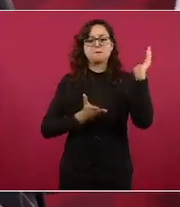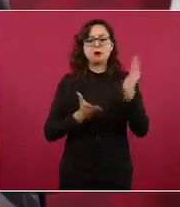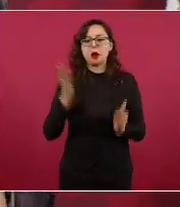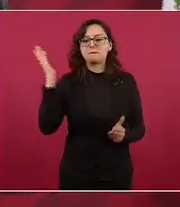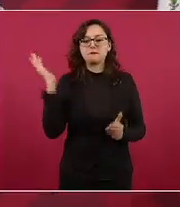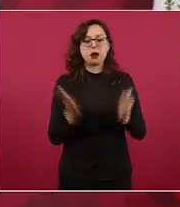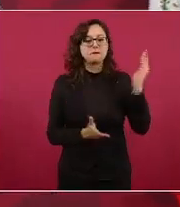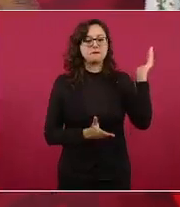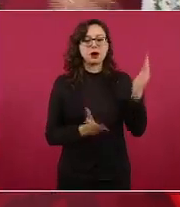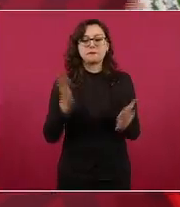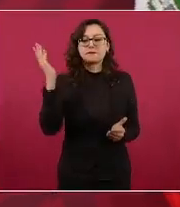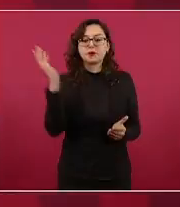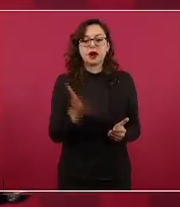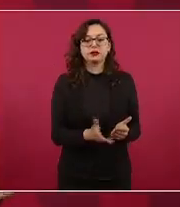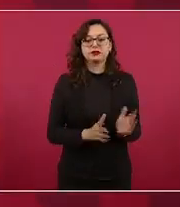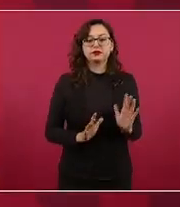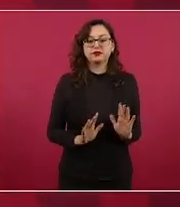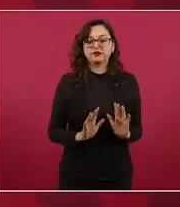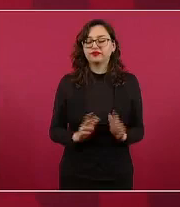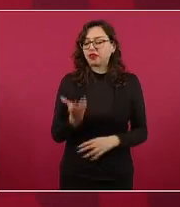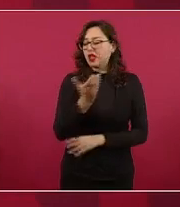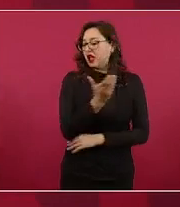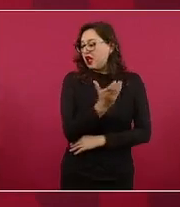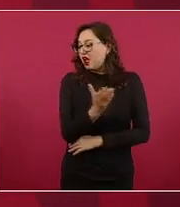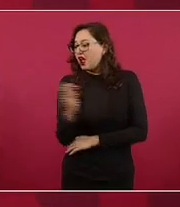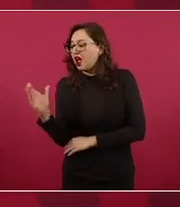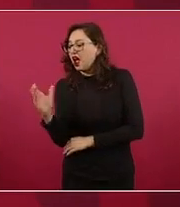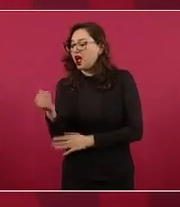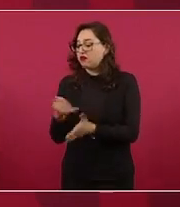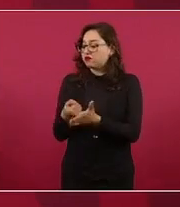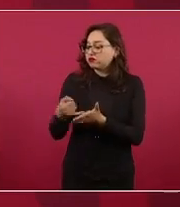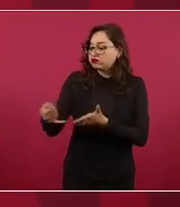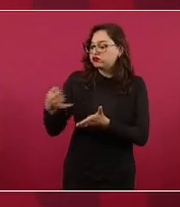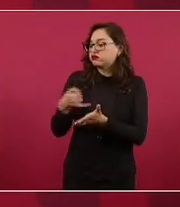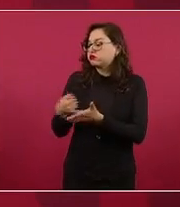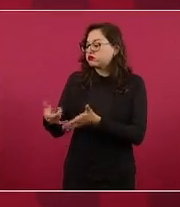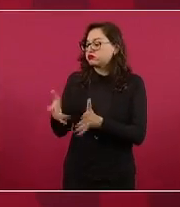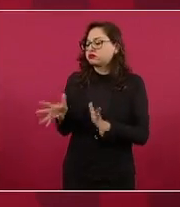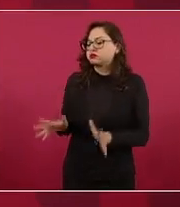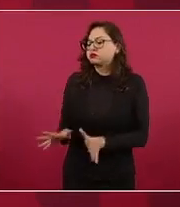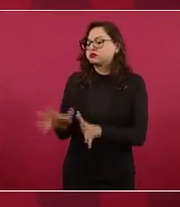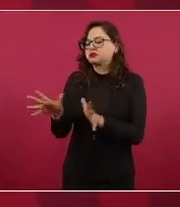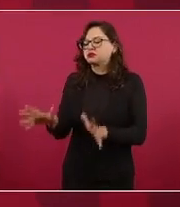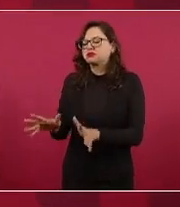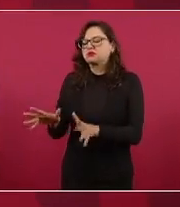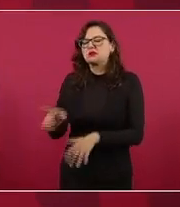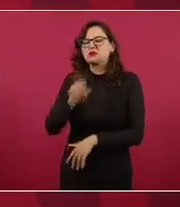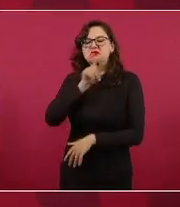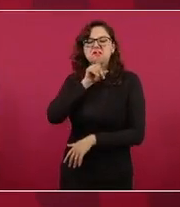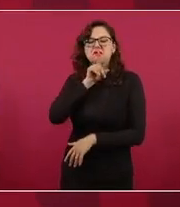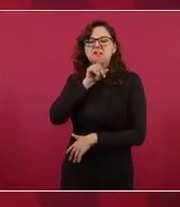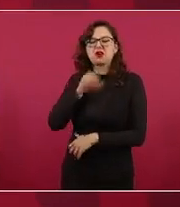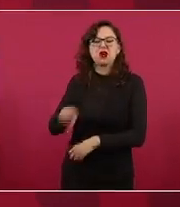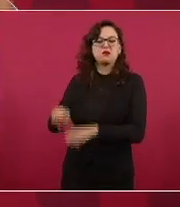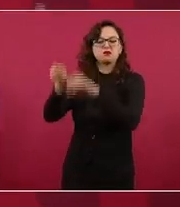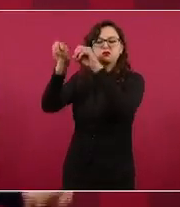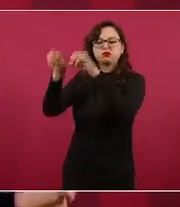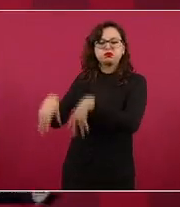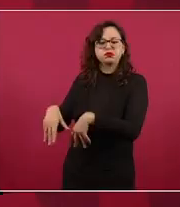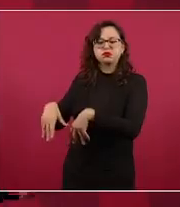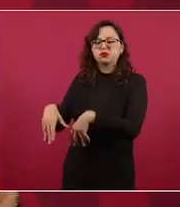y se abandonó el campo y se abandonaron las actividades productivas las políticas de